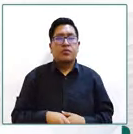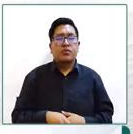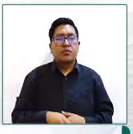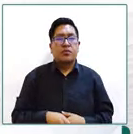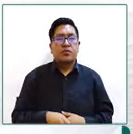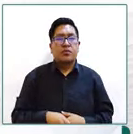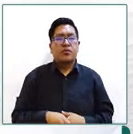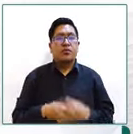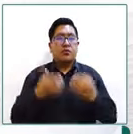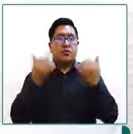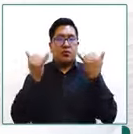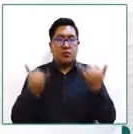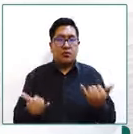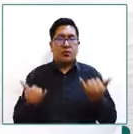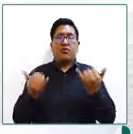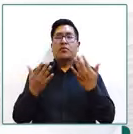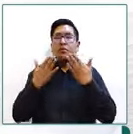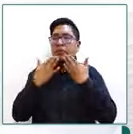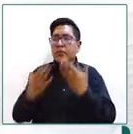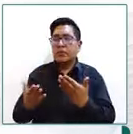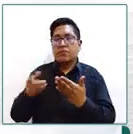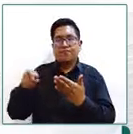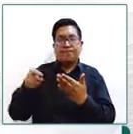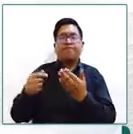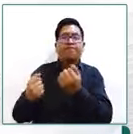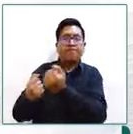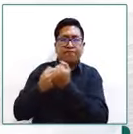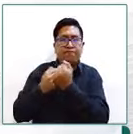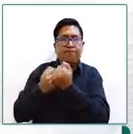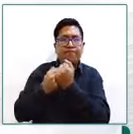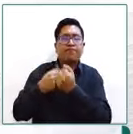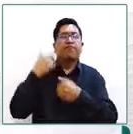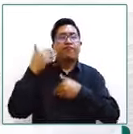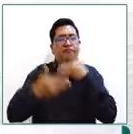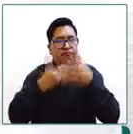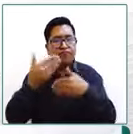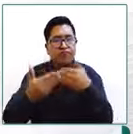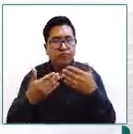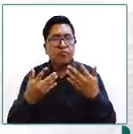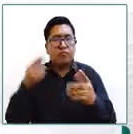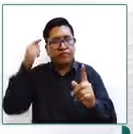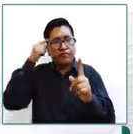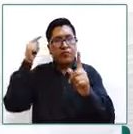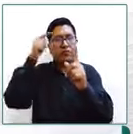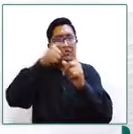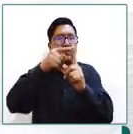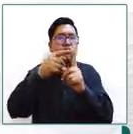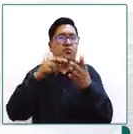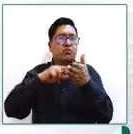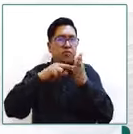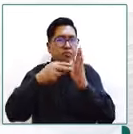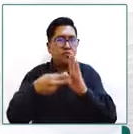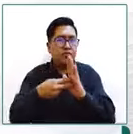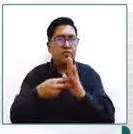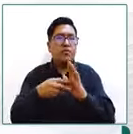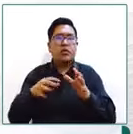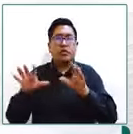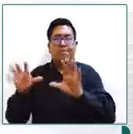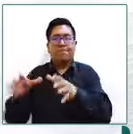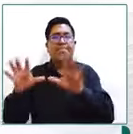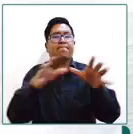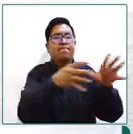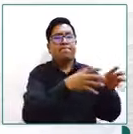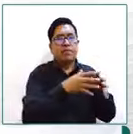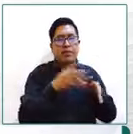existen reitero buenas prácticas pero no necesariamente están destinadas en forma sistemática a